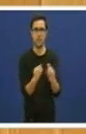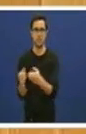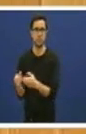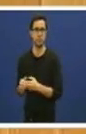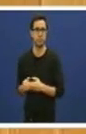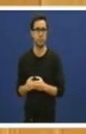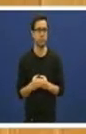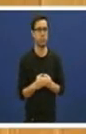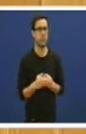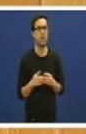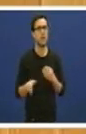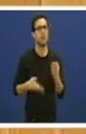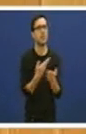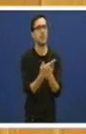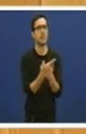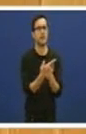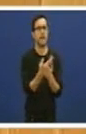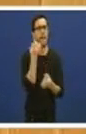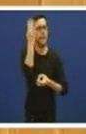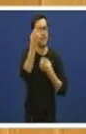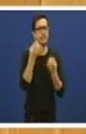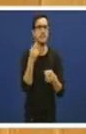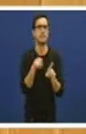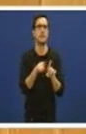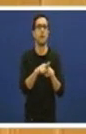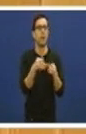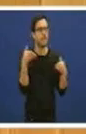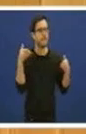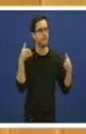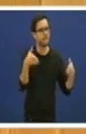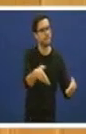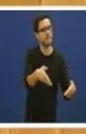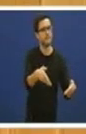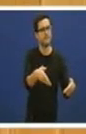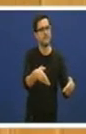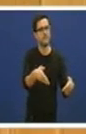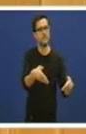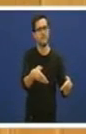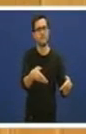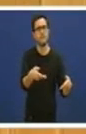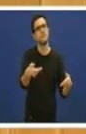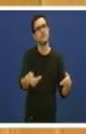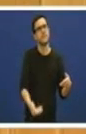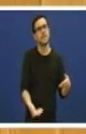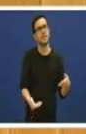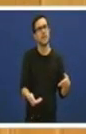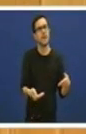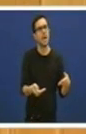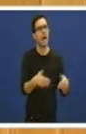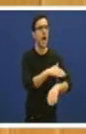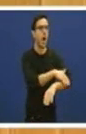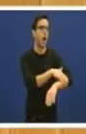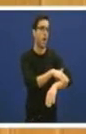iniciativas que van dirixidas en primeiro lugar, como non, porque é a que nos compete ao goberno galego